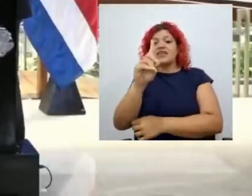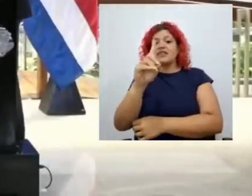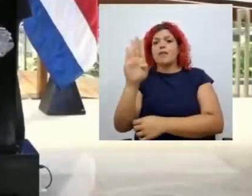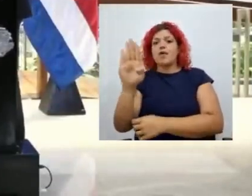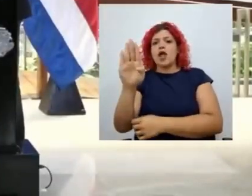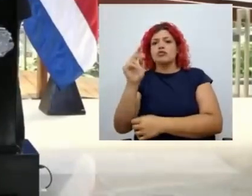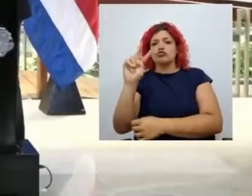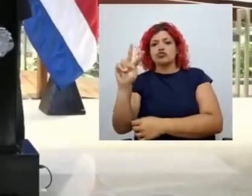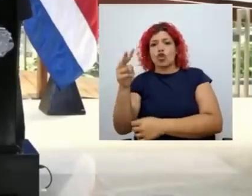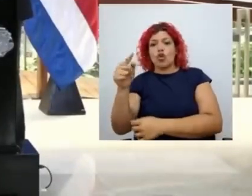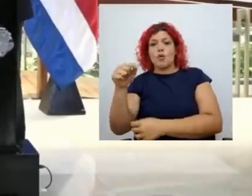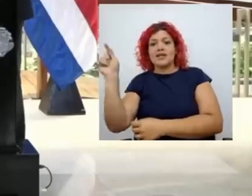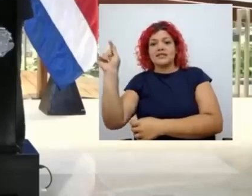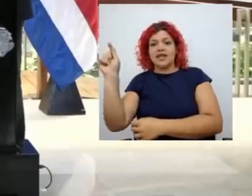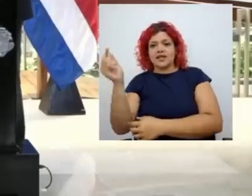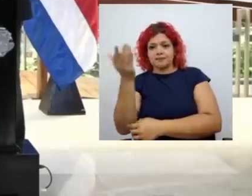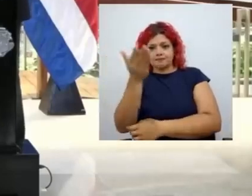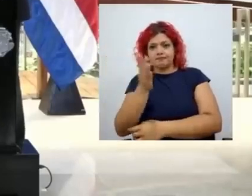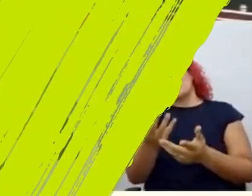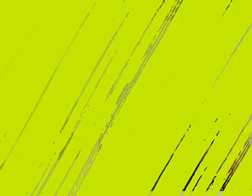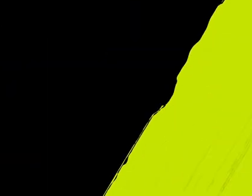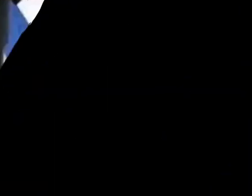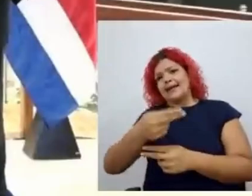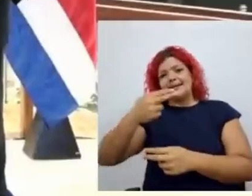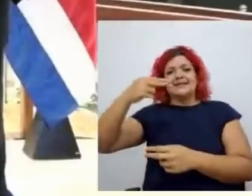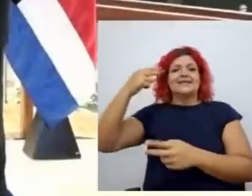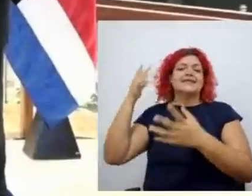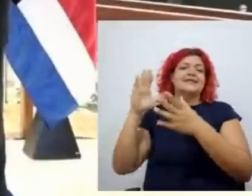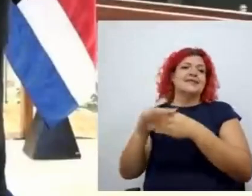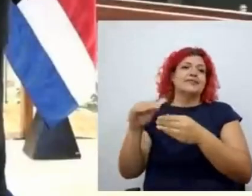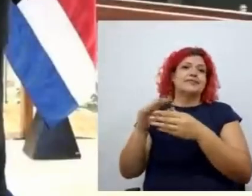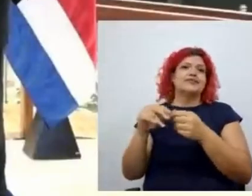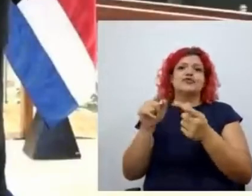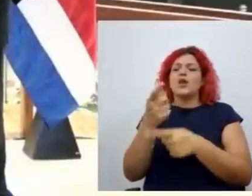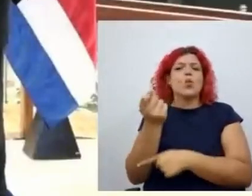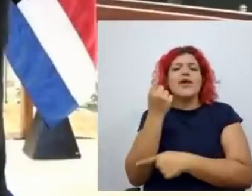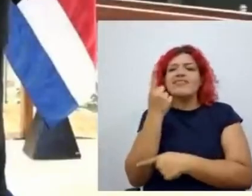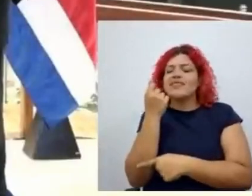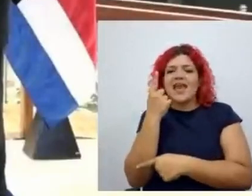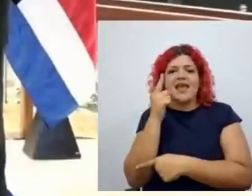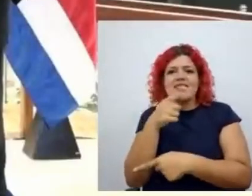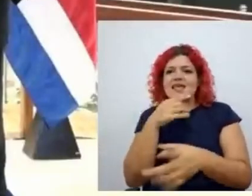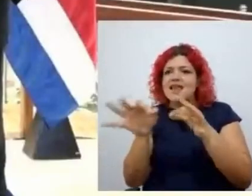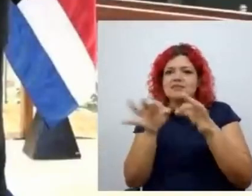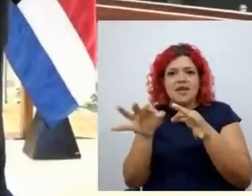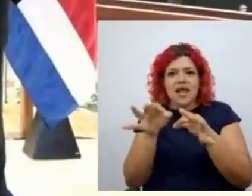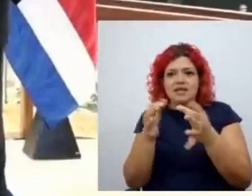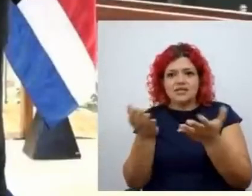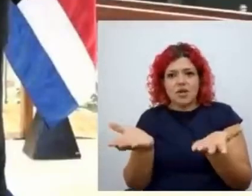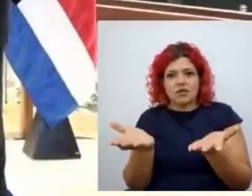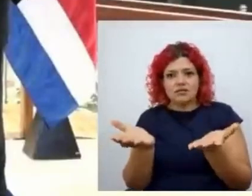don David. Don David tiene la palabra, adelante. ¿Qué parte no entendió de la explicación?